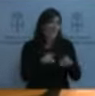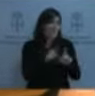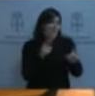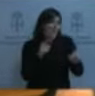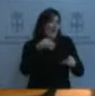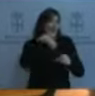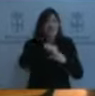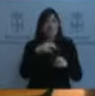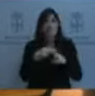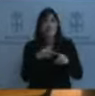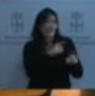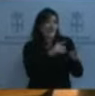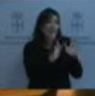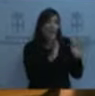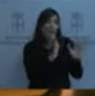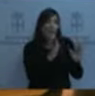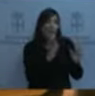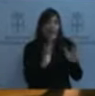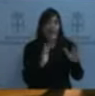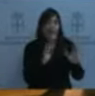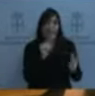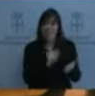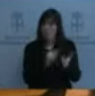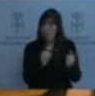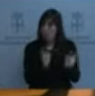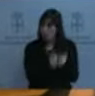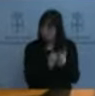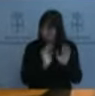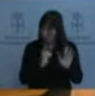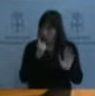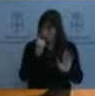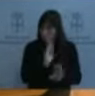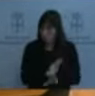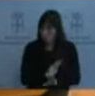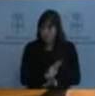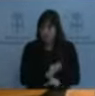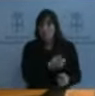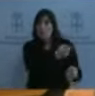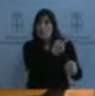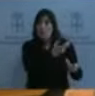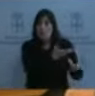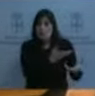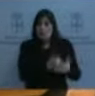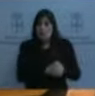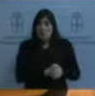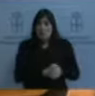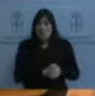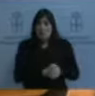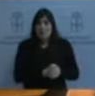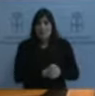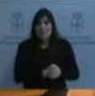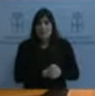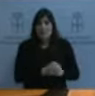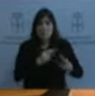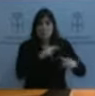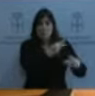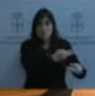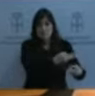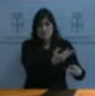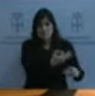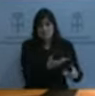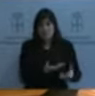y vuelvo al asunto de la pregunta, ¿qué es lo que nos ocupa aquí? Verá,